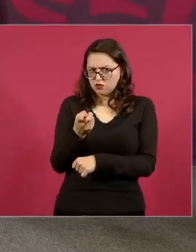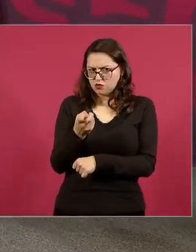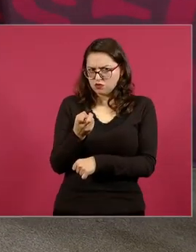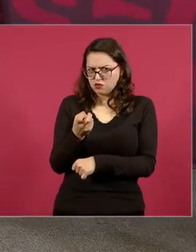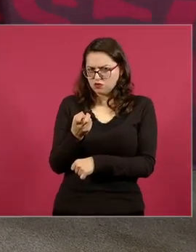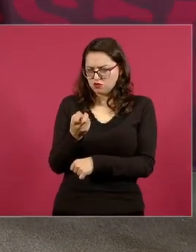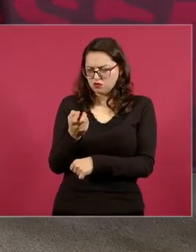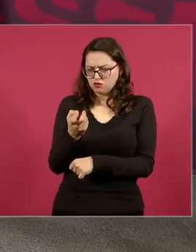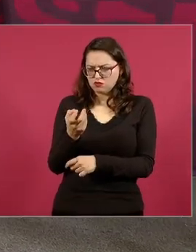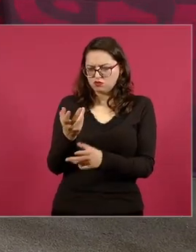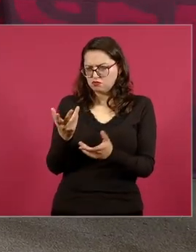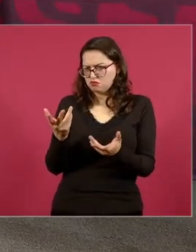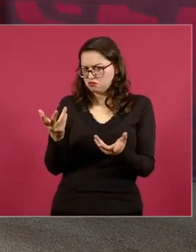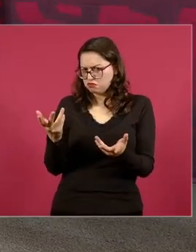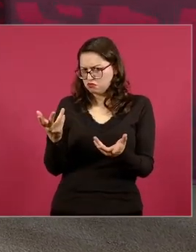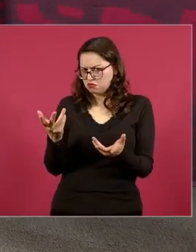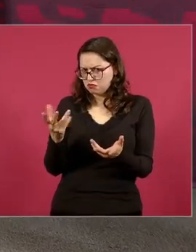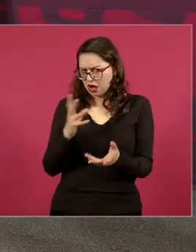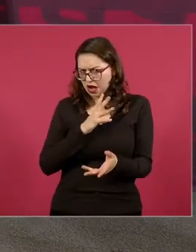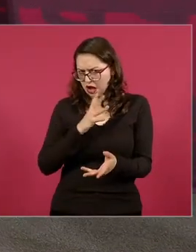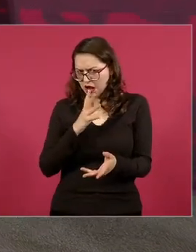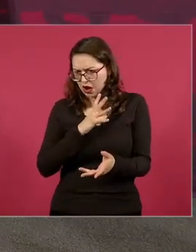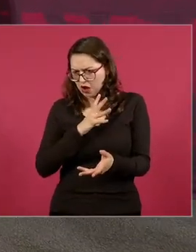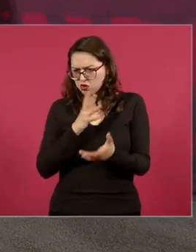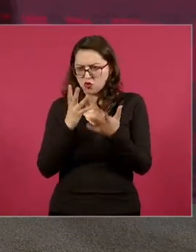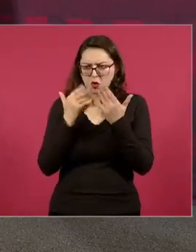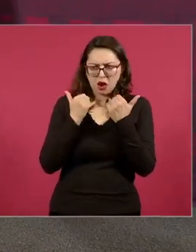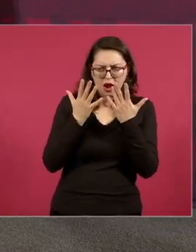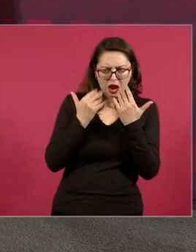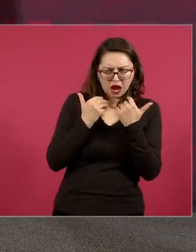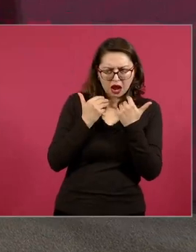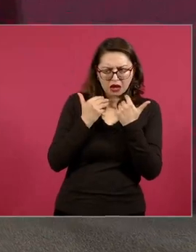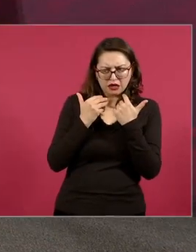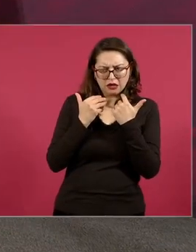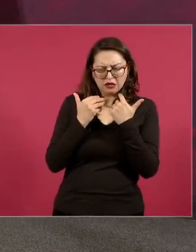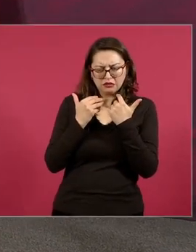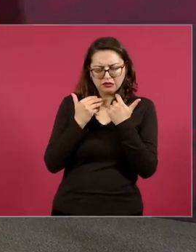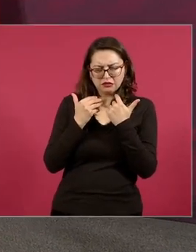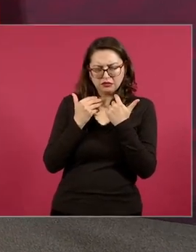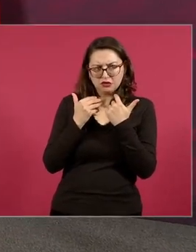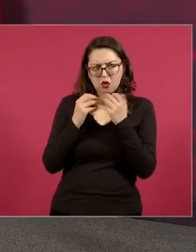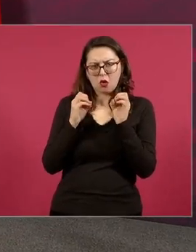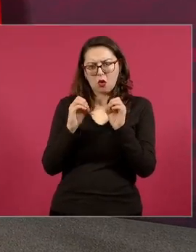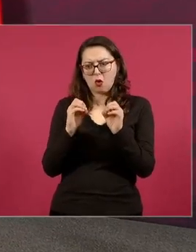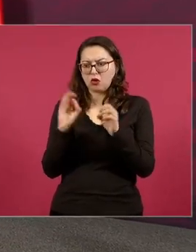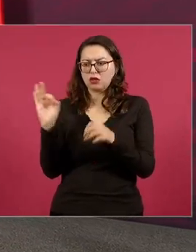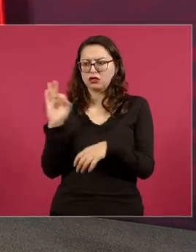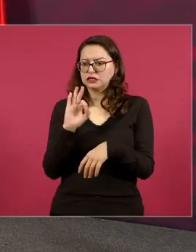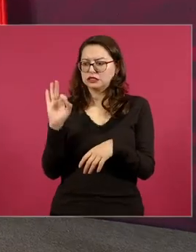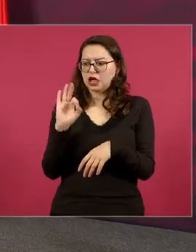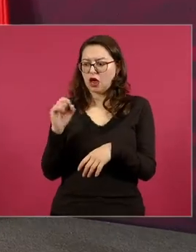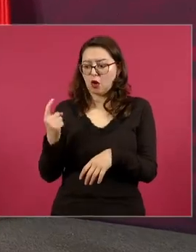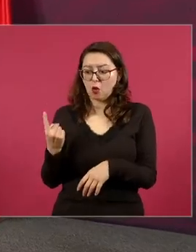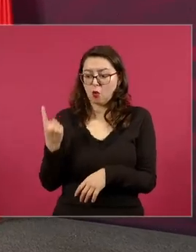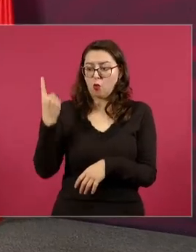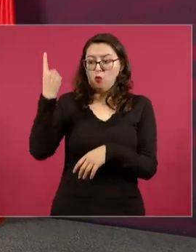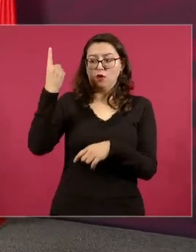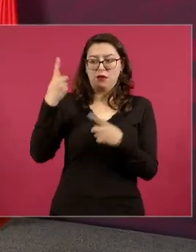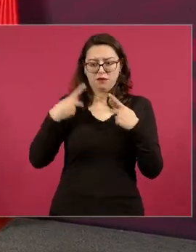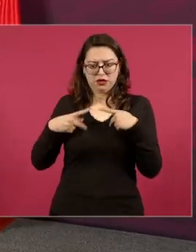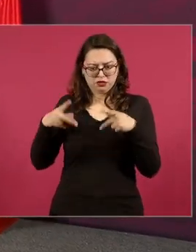son excepciones si no es algo generalizado